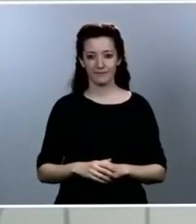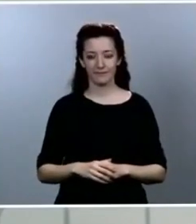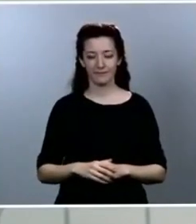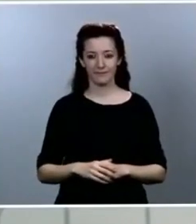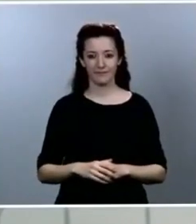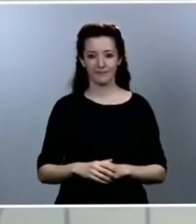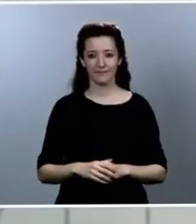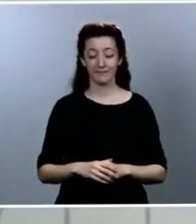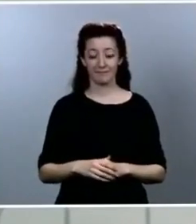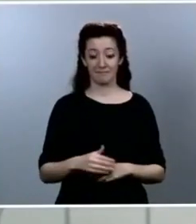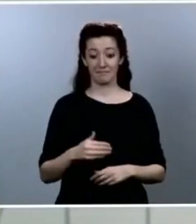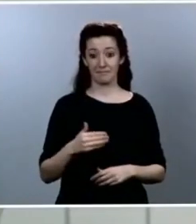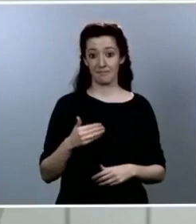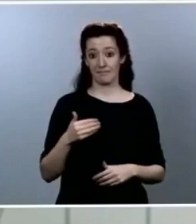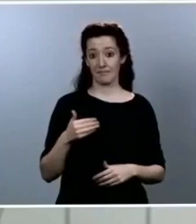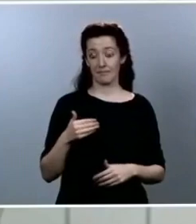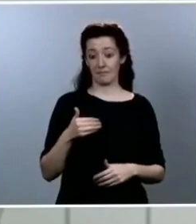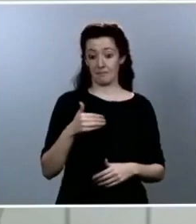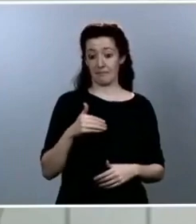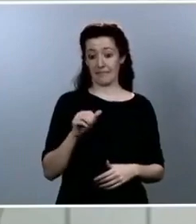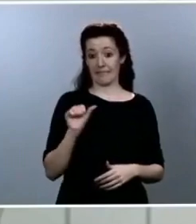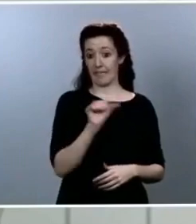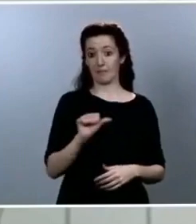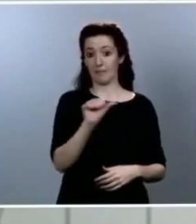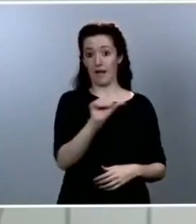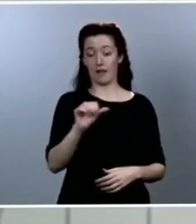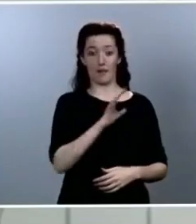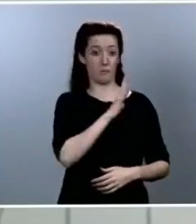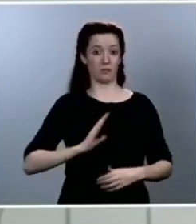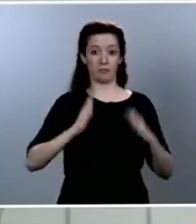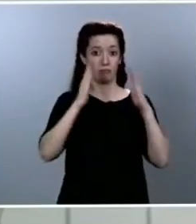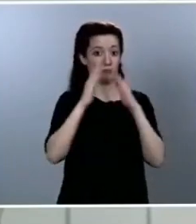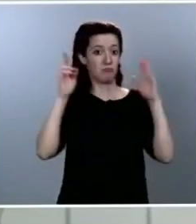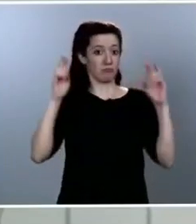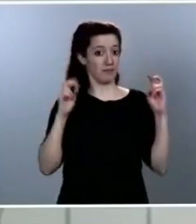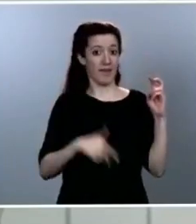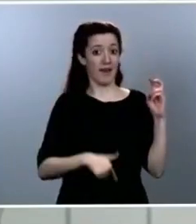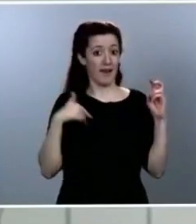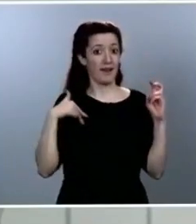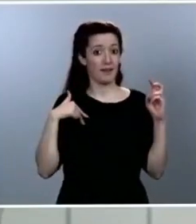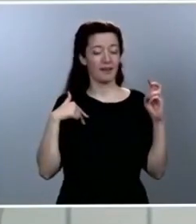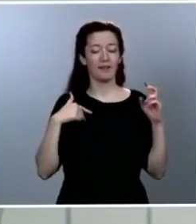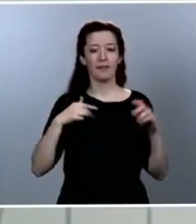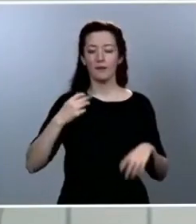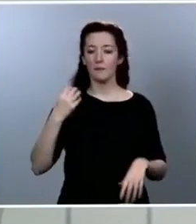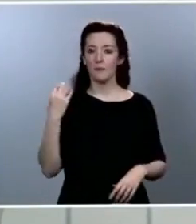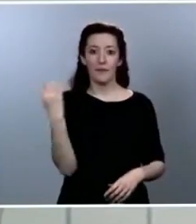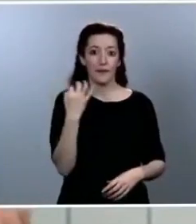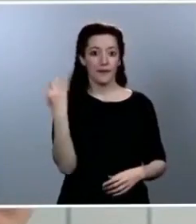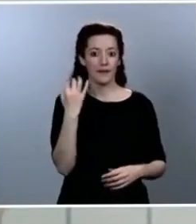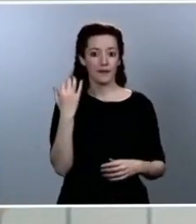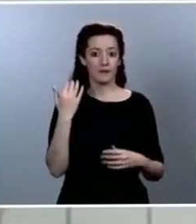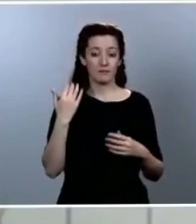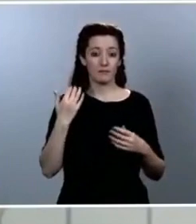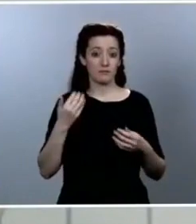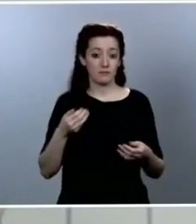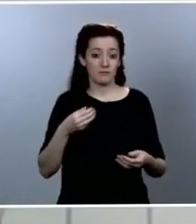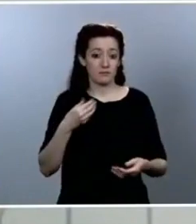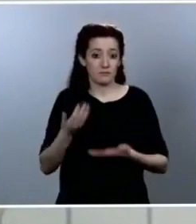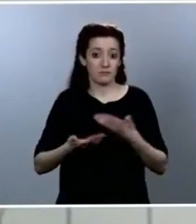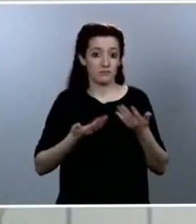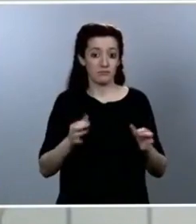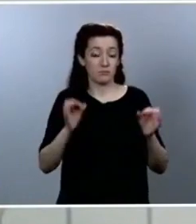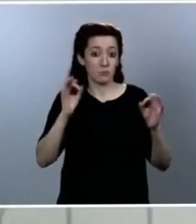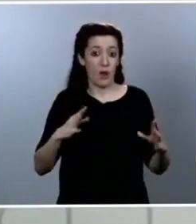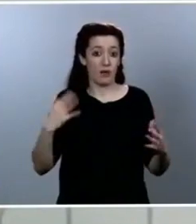también después, la regla debe ser siempre la misma con la que hemos actuado durante el origen de la epidemia